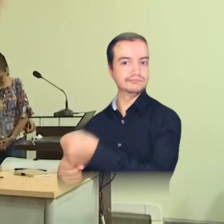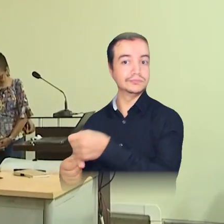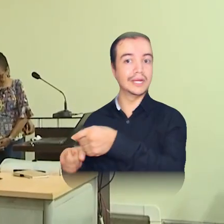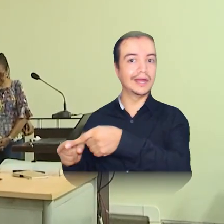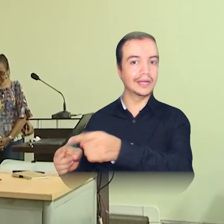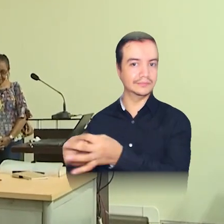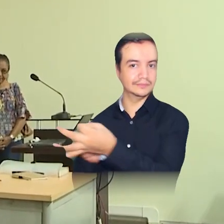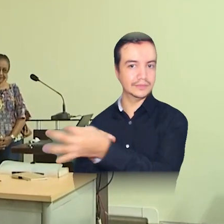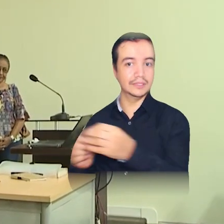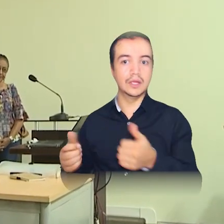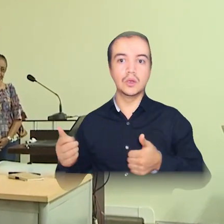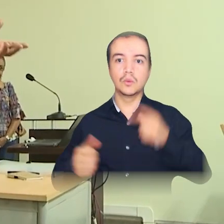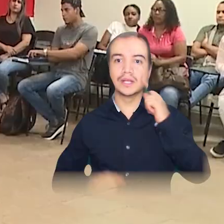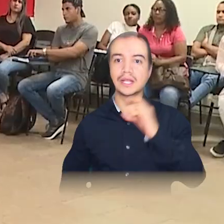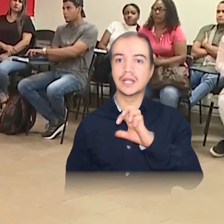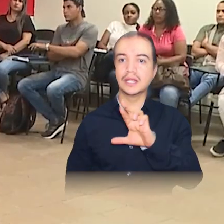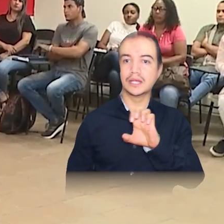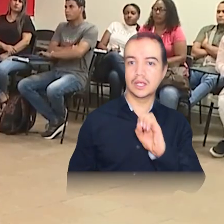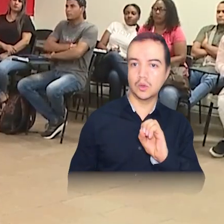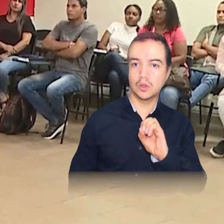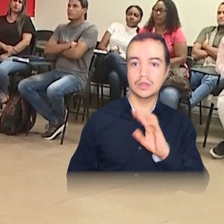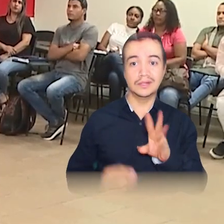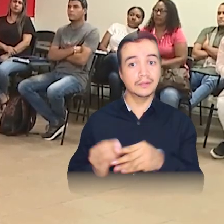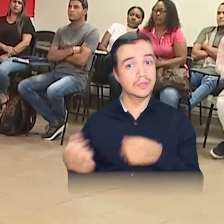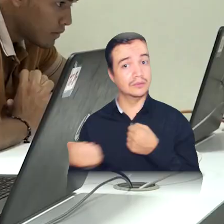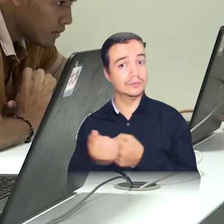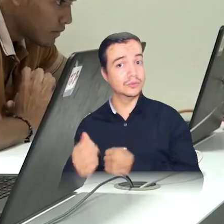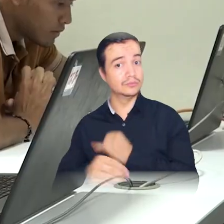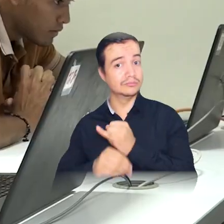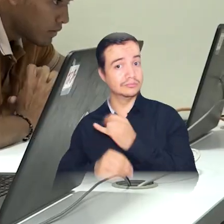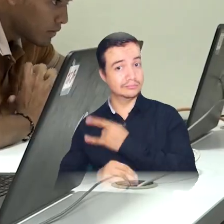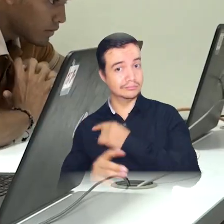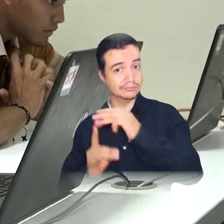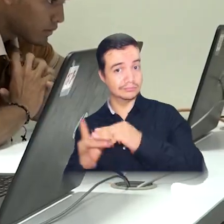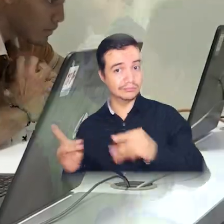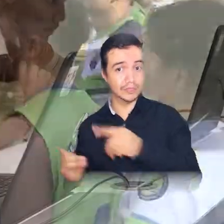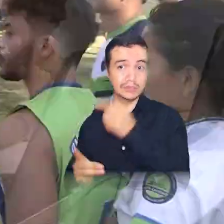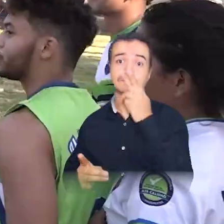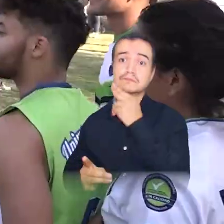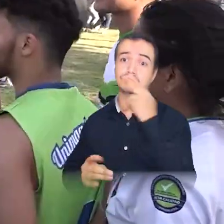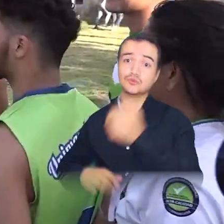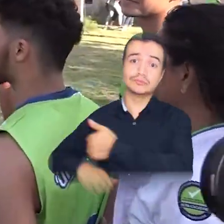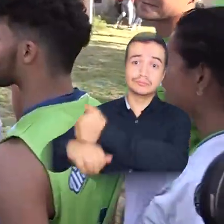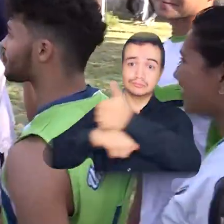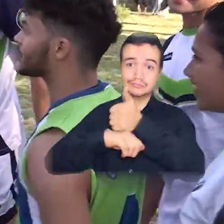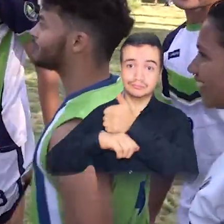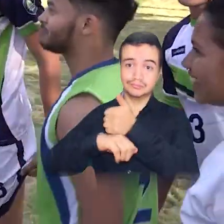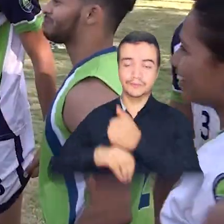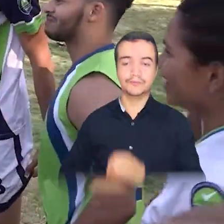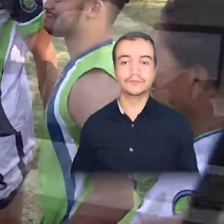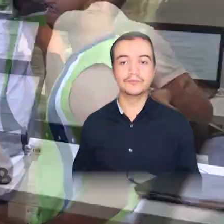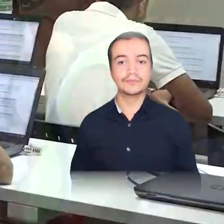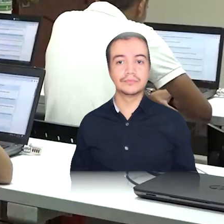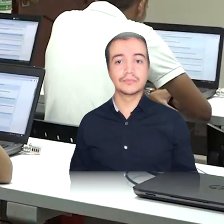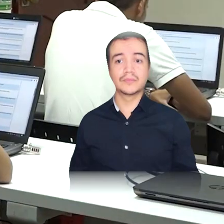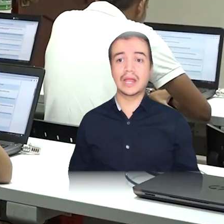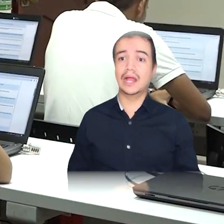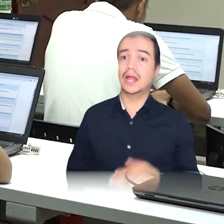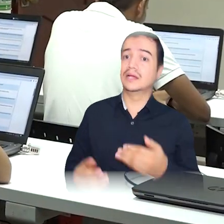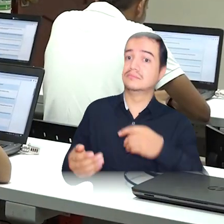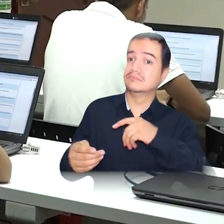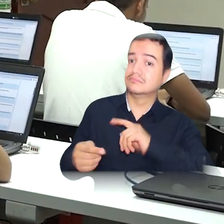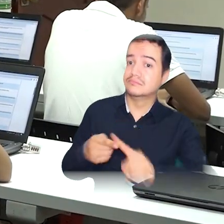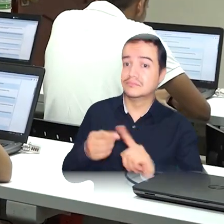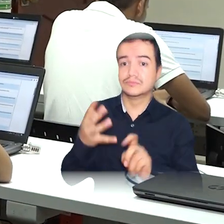El CREO con el apoyo institucional y el compromiso de la alta dirección en los